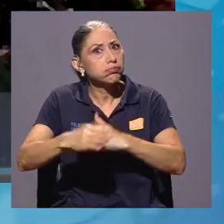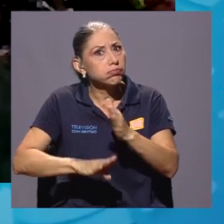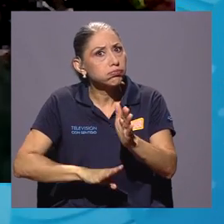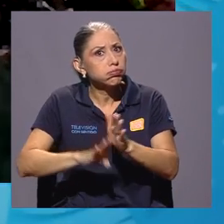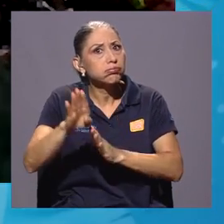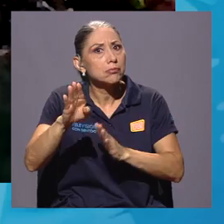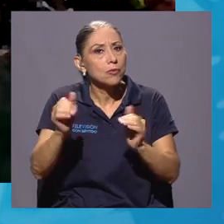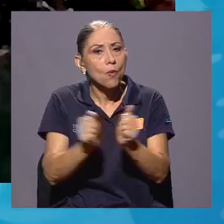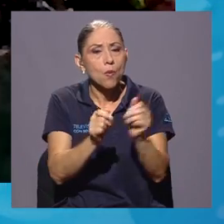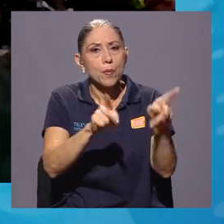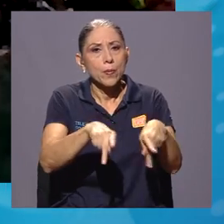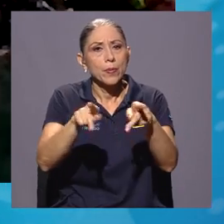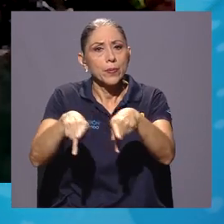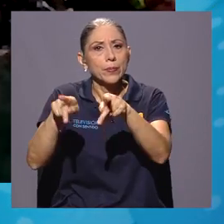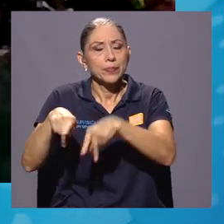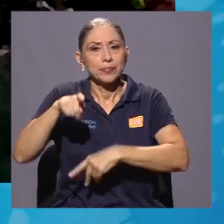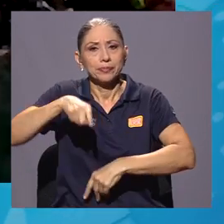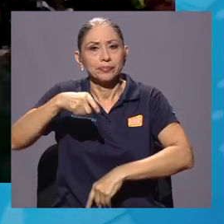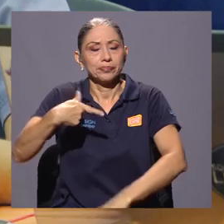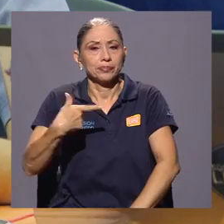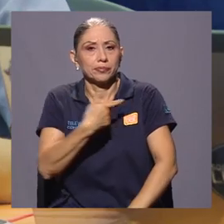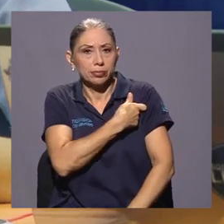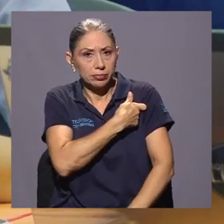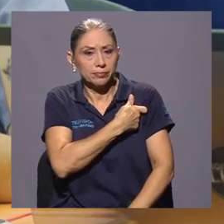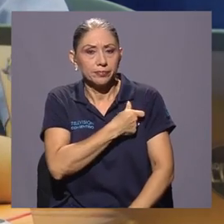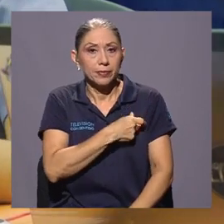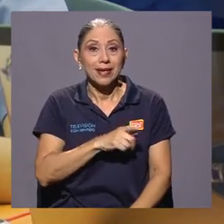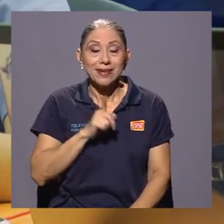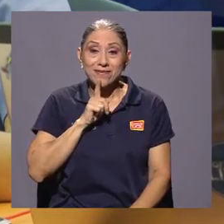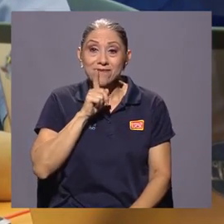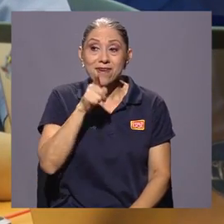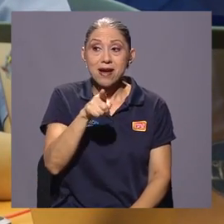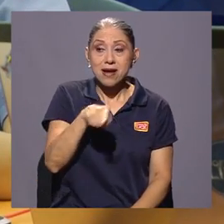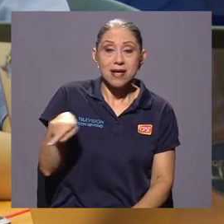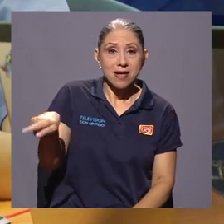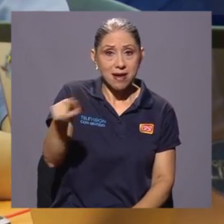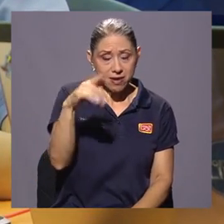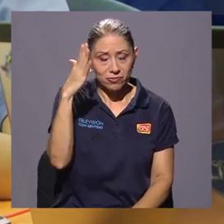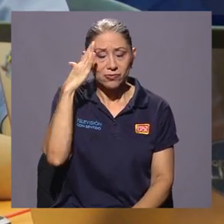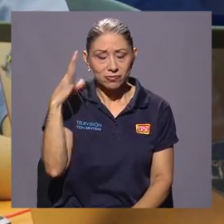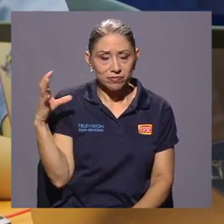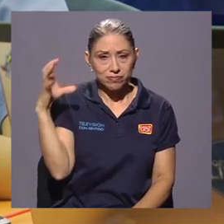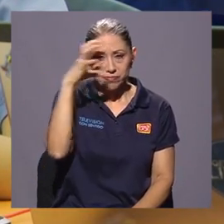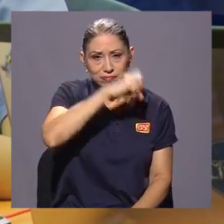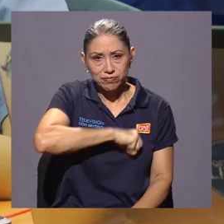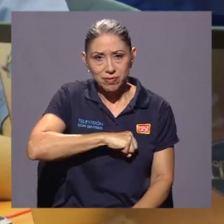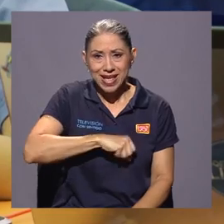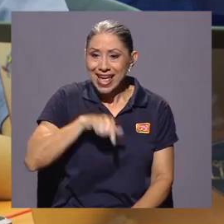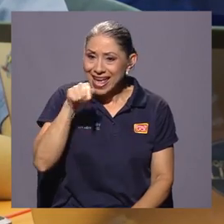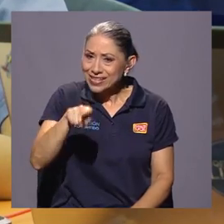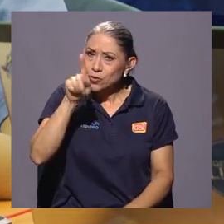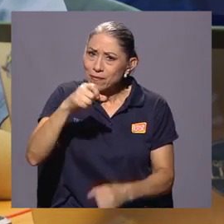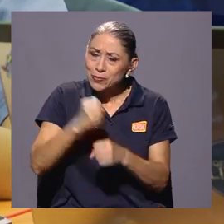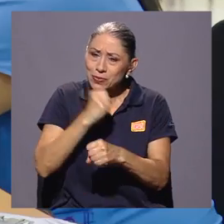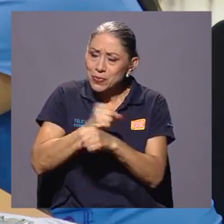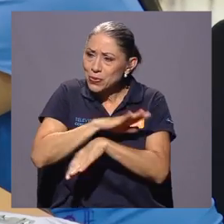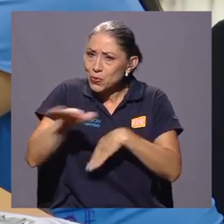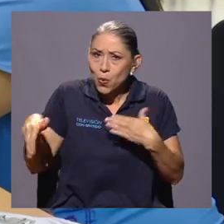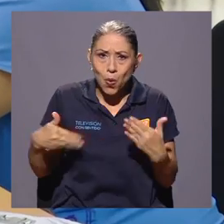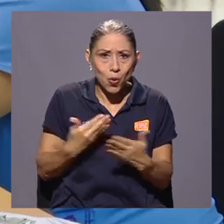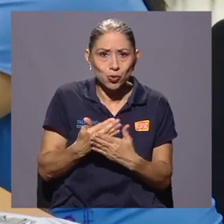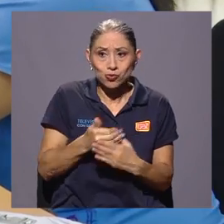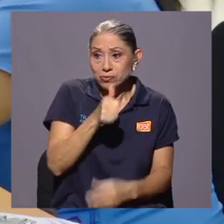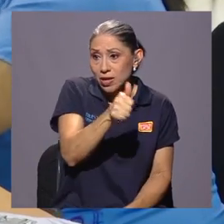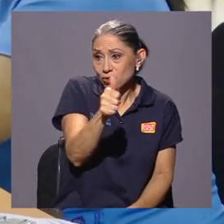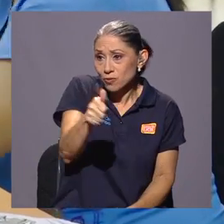las poblaciones que se tienen que vacunar, ¿verdad? Y realmente ellos son conscientes, digamos, de que esto tenemos que sacarlo entre todos, ¿verdad?